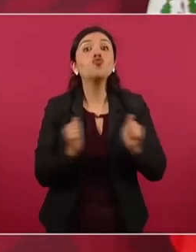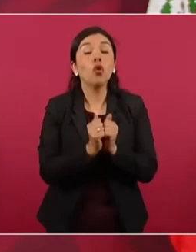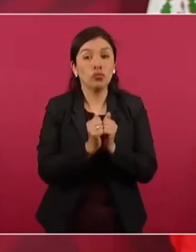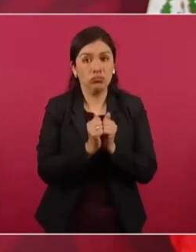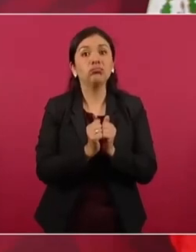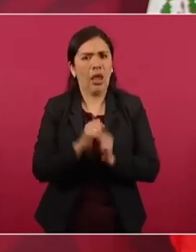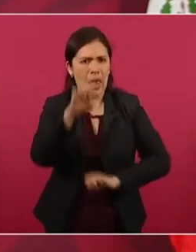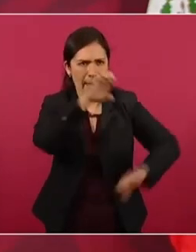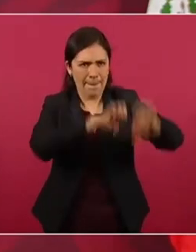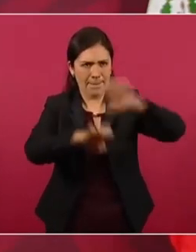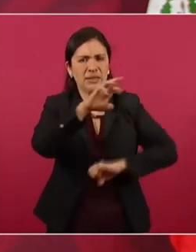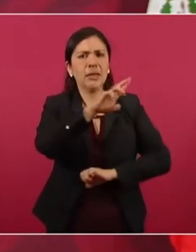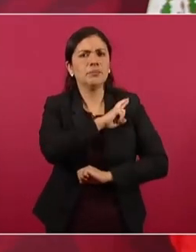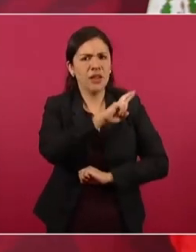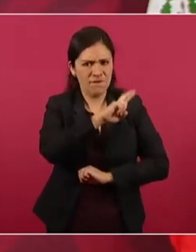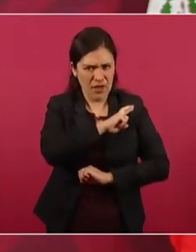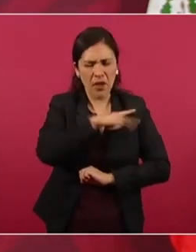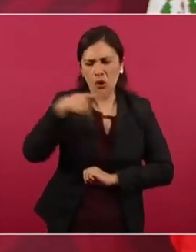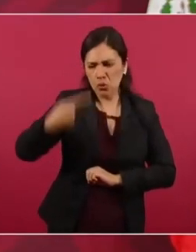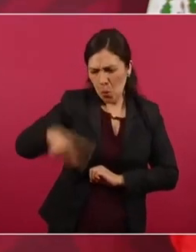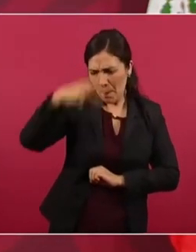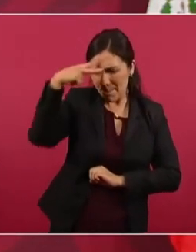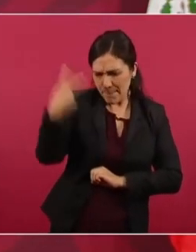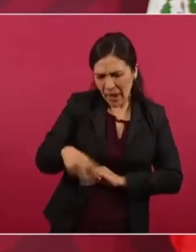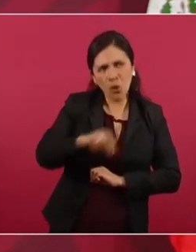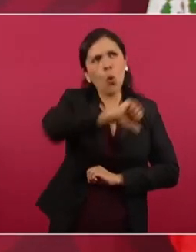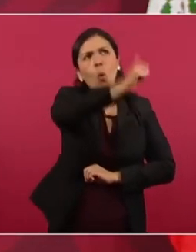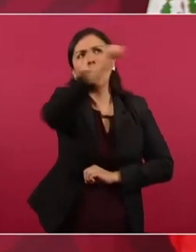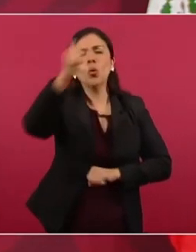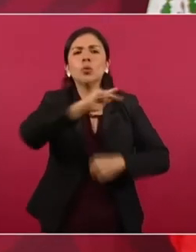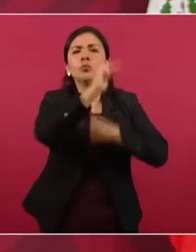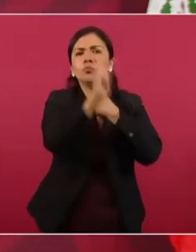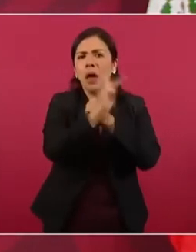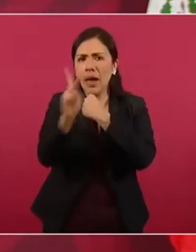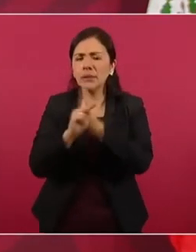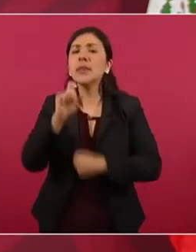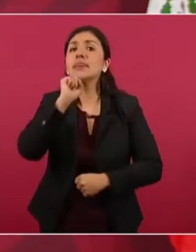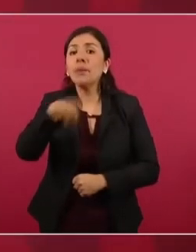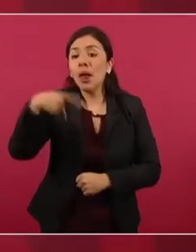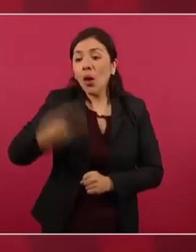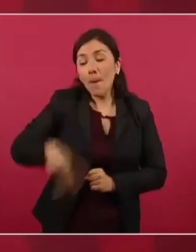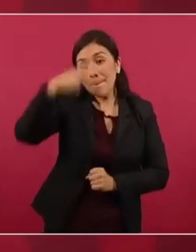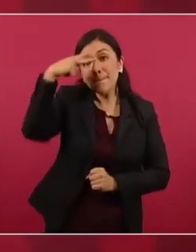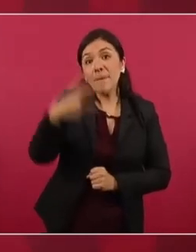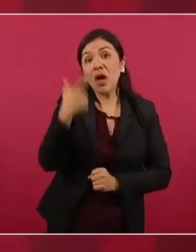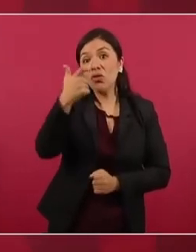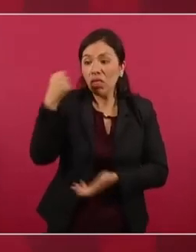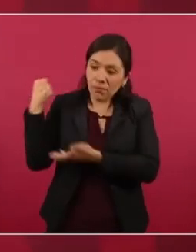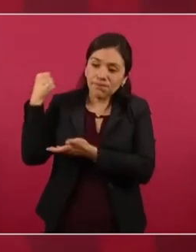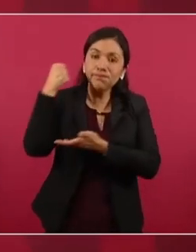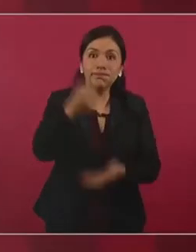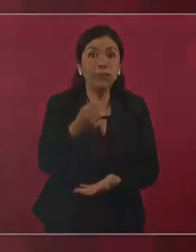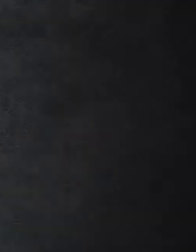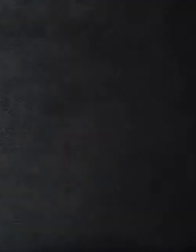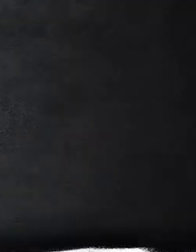privado, nacional, extranjero y con la inversión pública, que es muy importante.